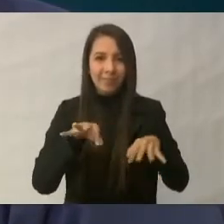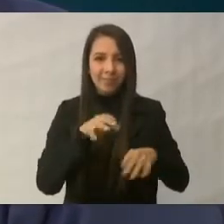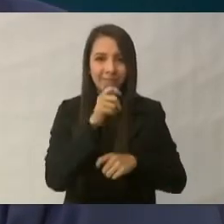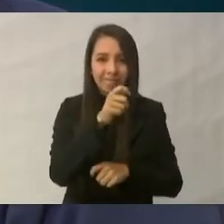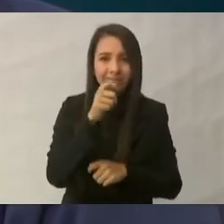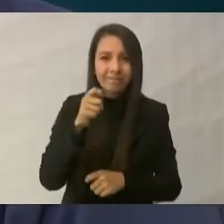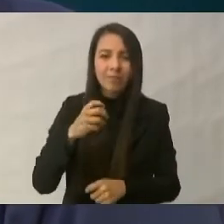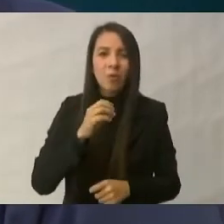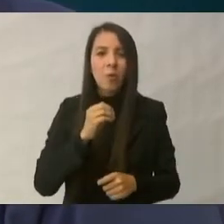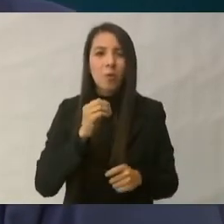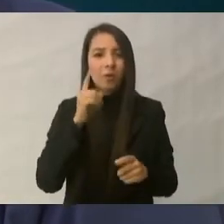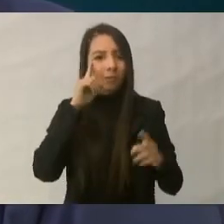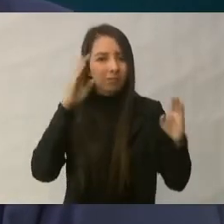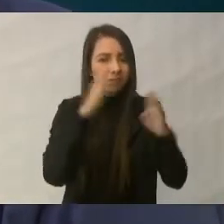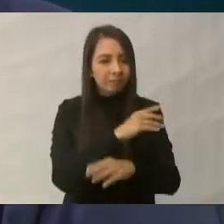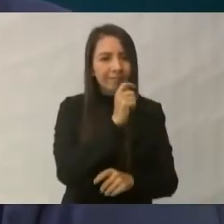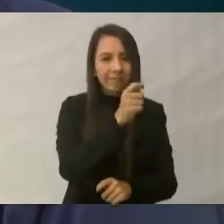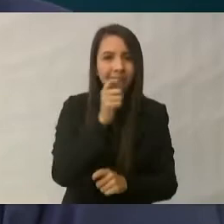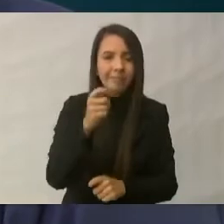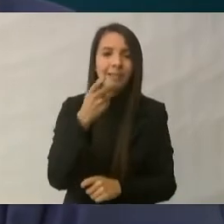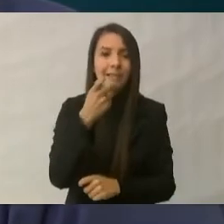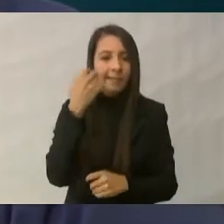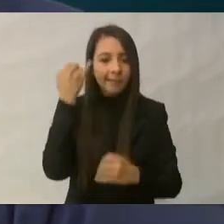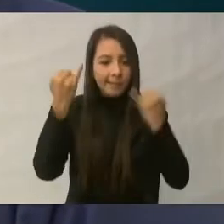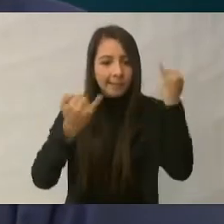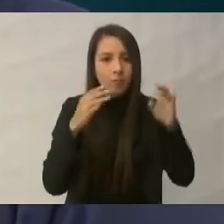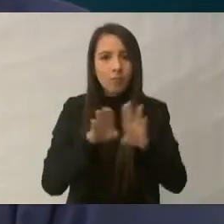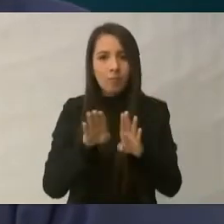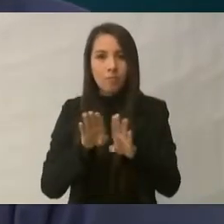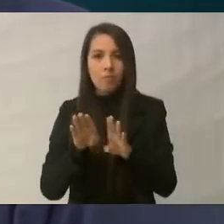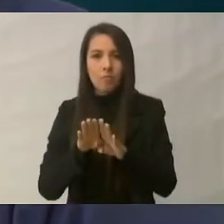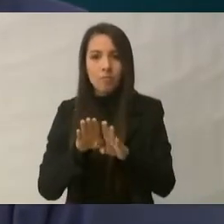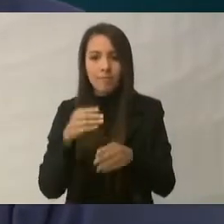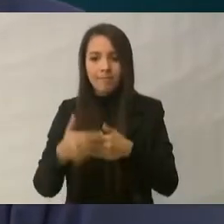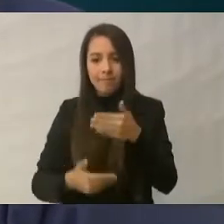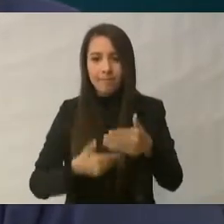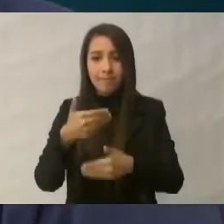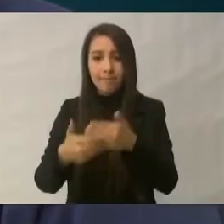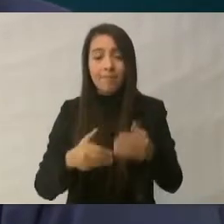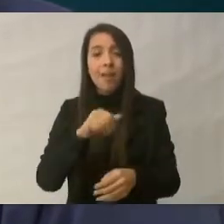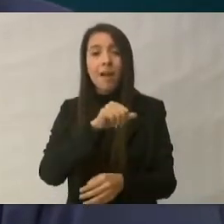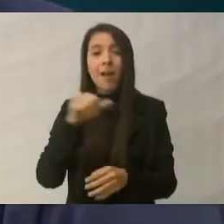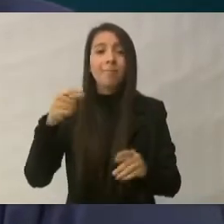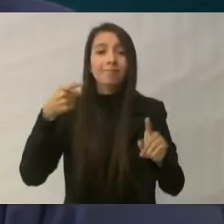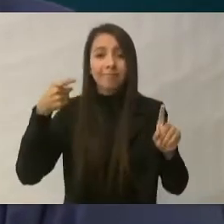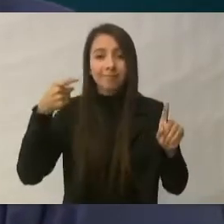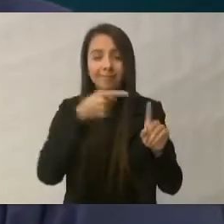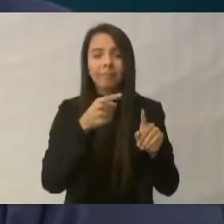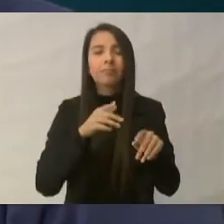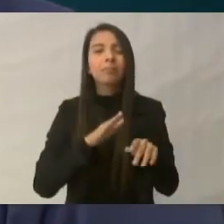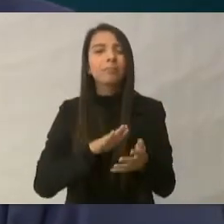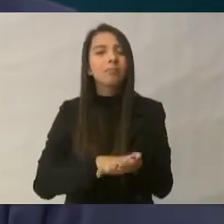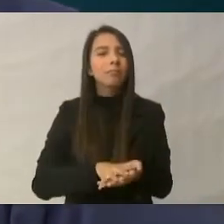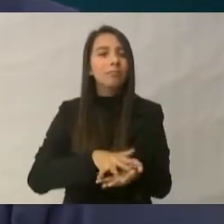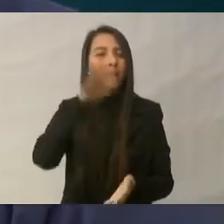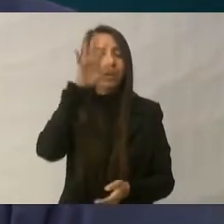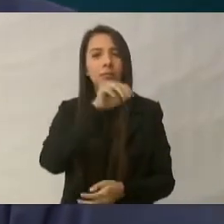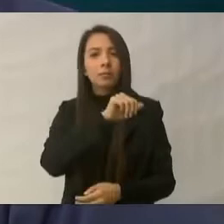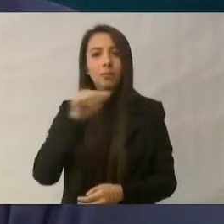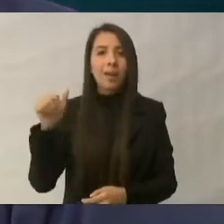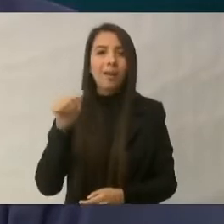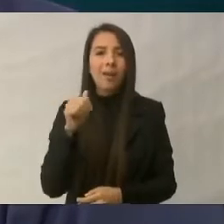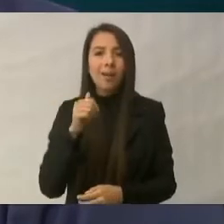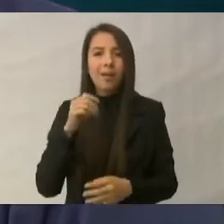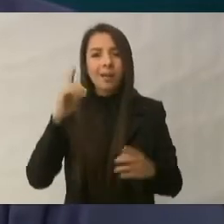alternativas, para que sigan realizando su actividad, principalmente las que están relacionadas con las artes de pesca estrictamente prohibidas, estamos